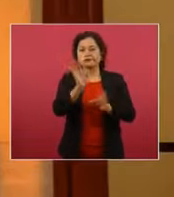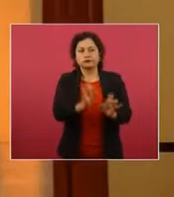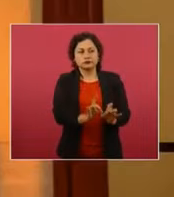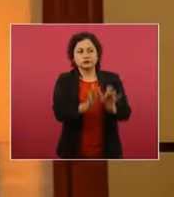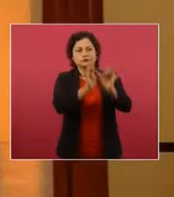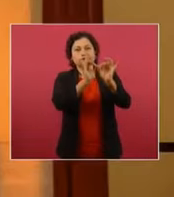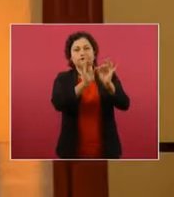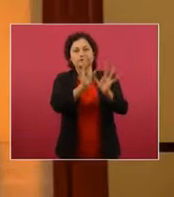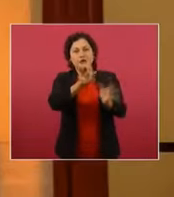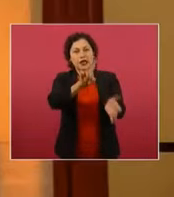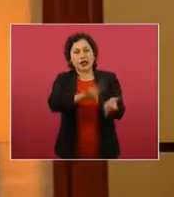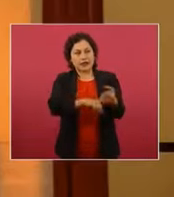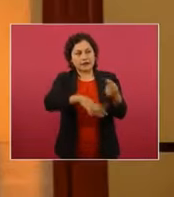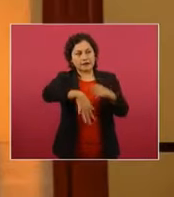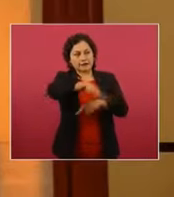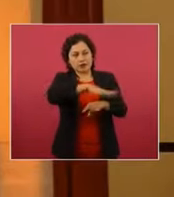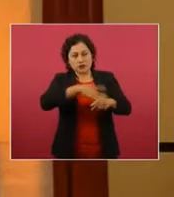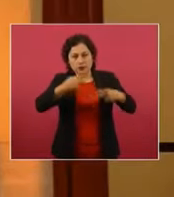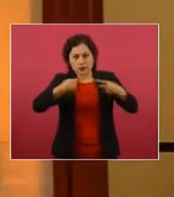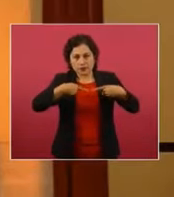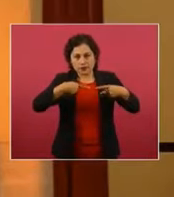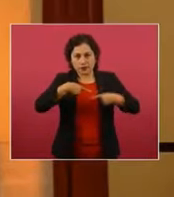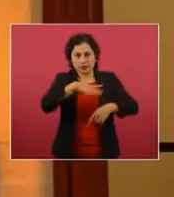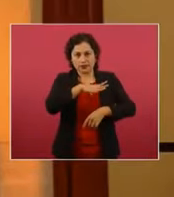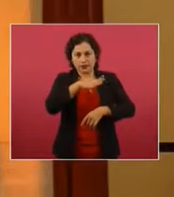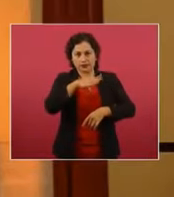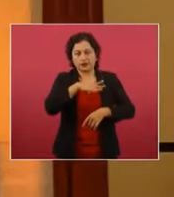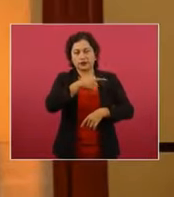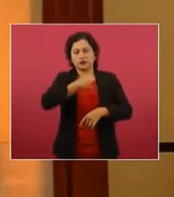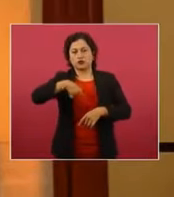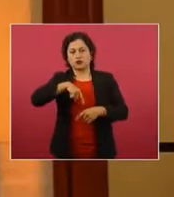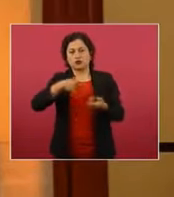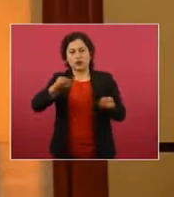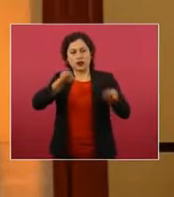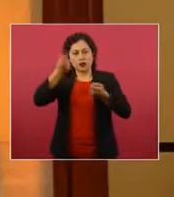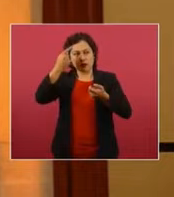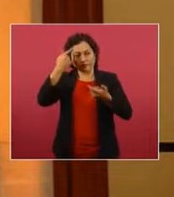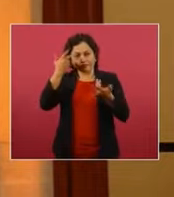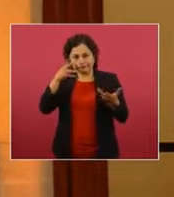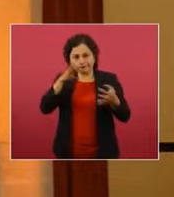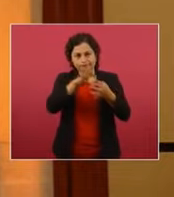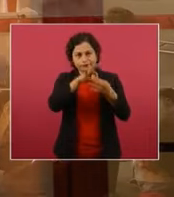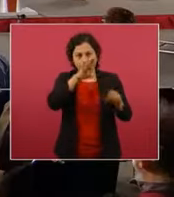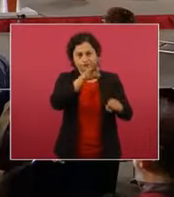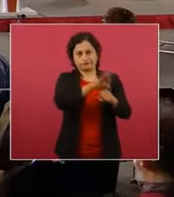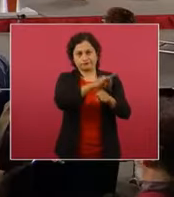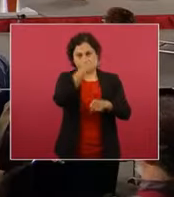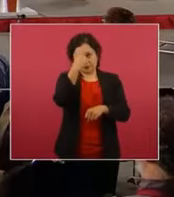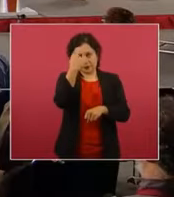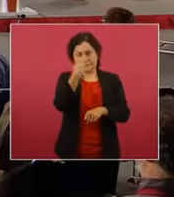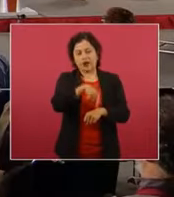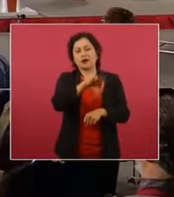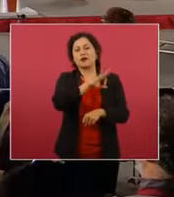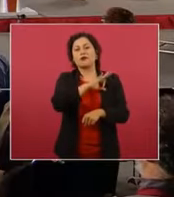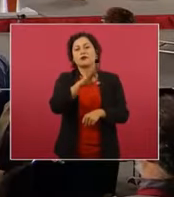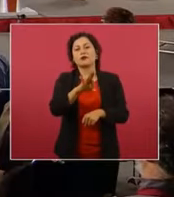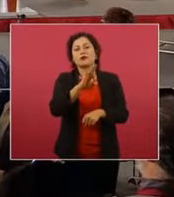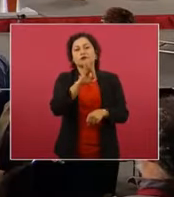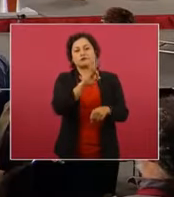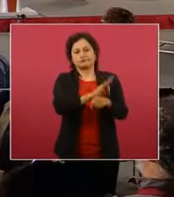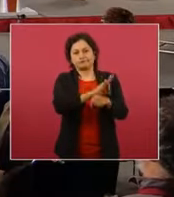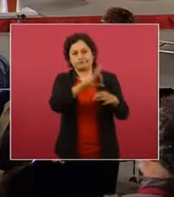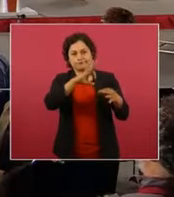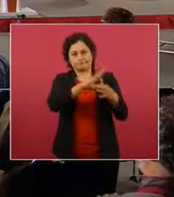está viendo agredido o donde hay una situación de conflicto, cuál es lo que debemos de hacer para